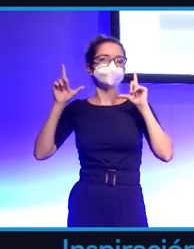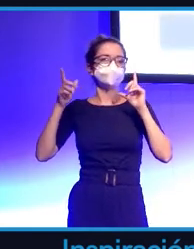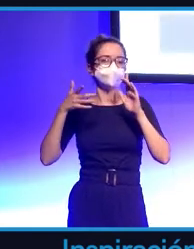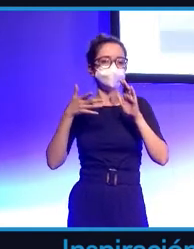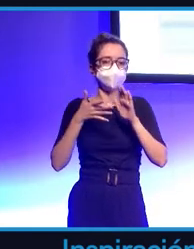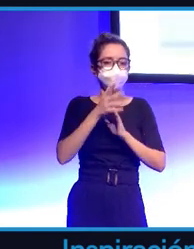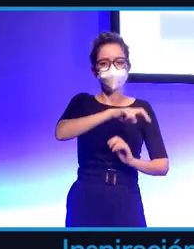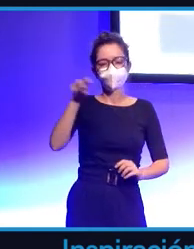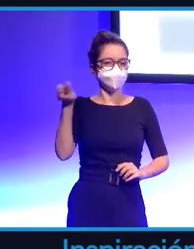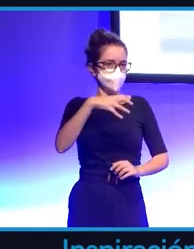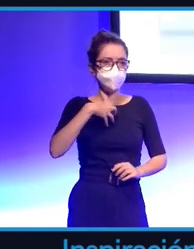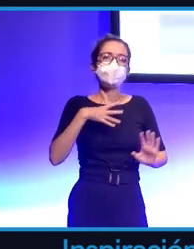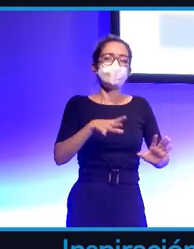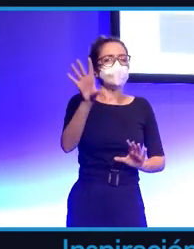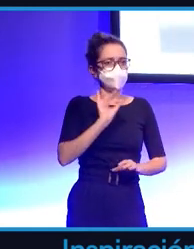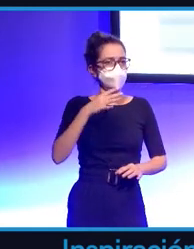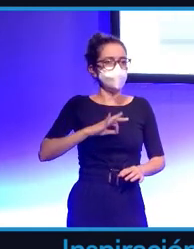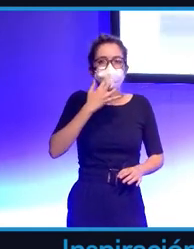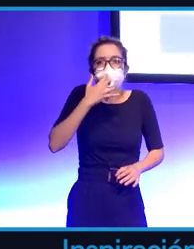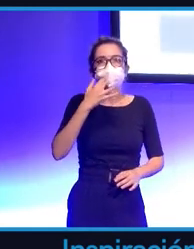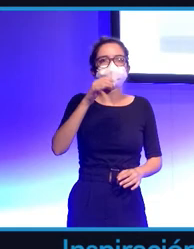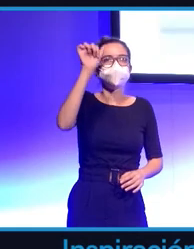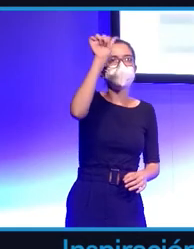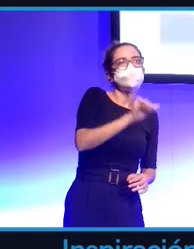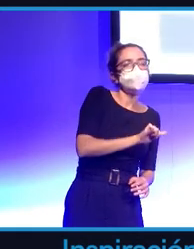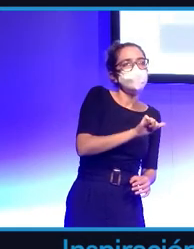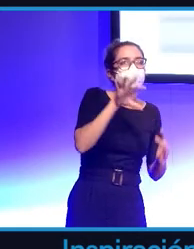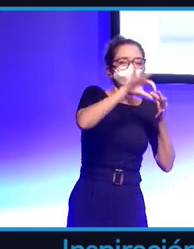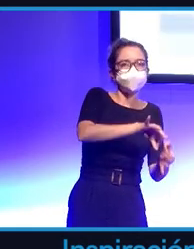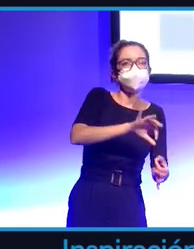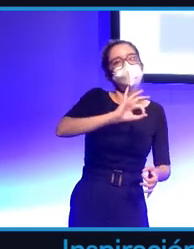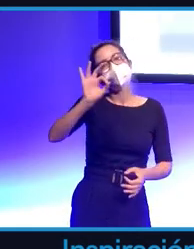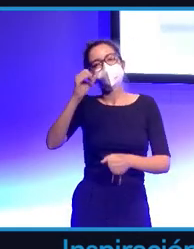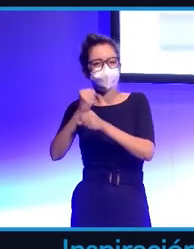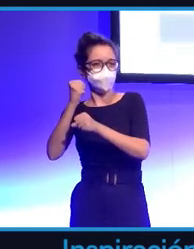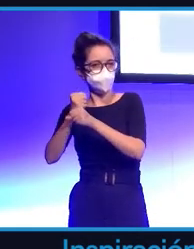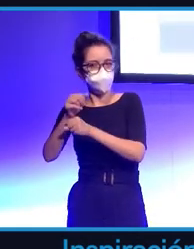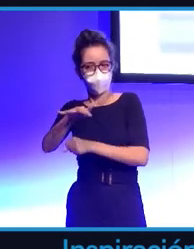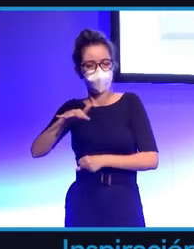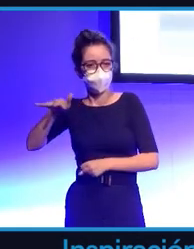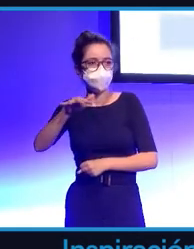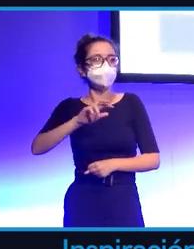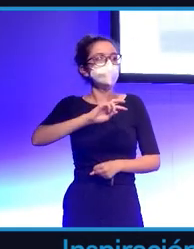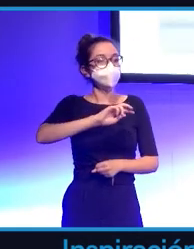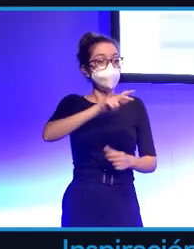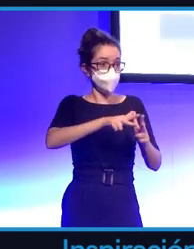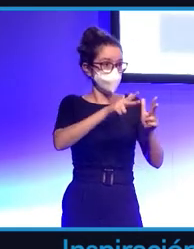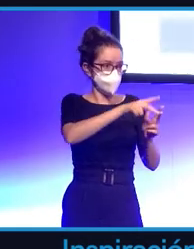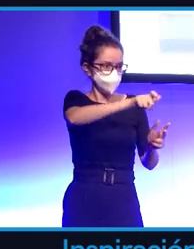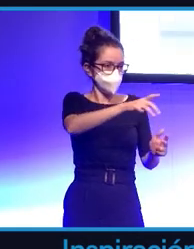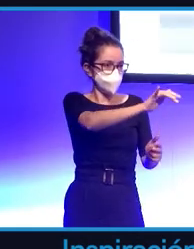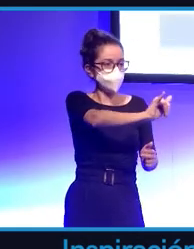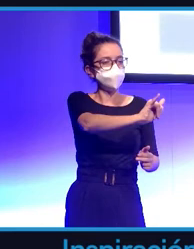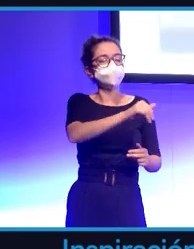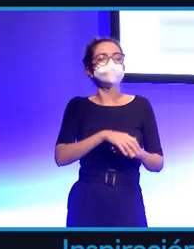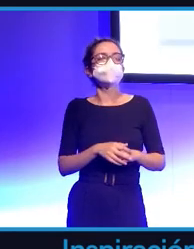elegir, ¿no? Un metaverso pues de una película, otro más de trabajo, etcétera. Sociales, habrá gente, experienciales y